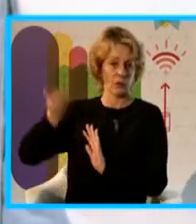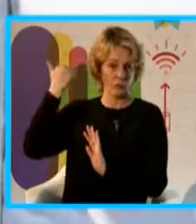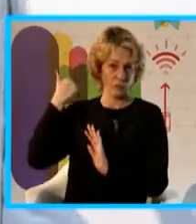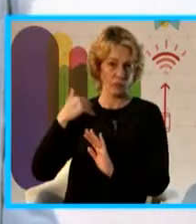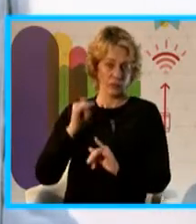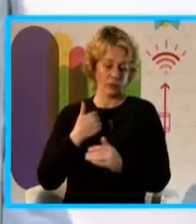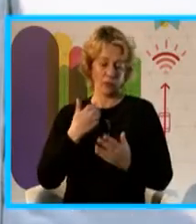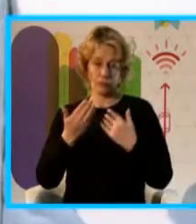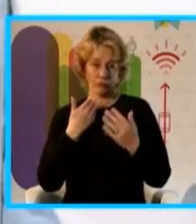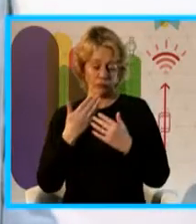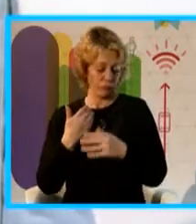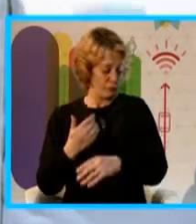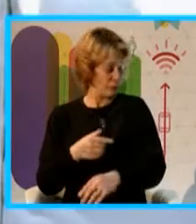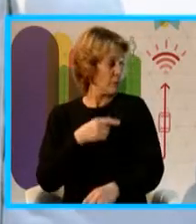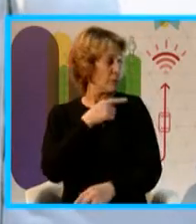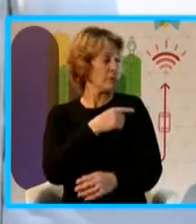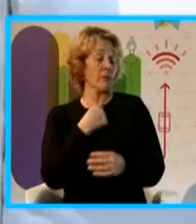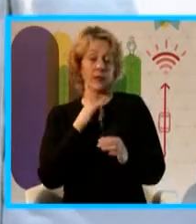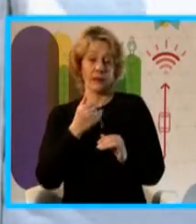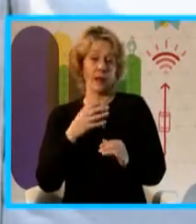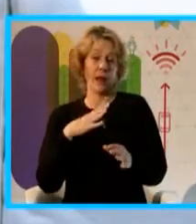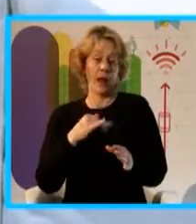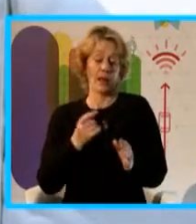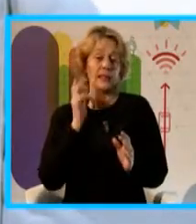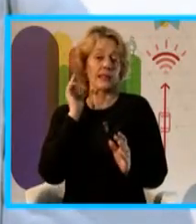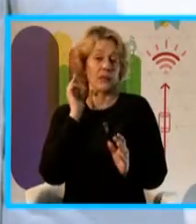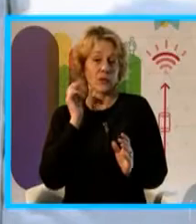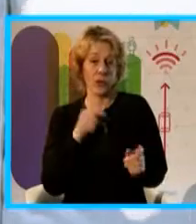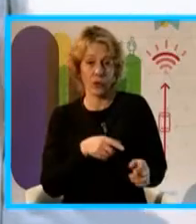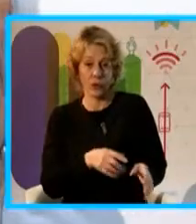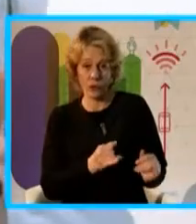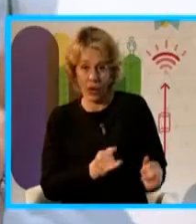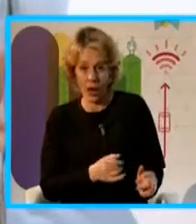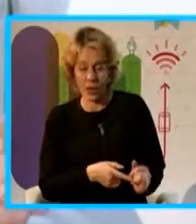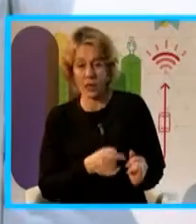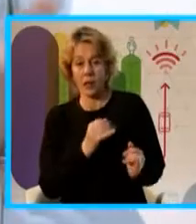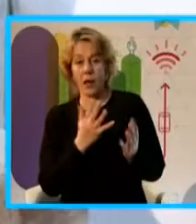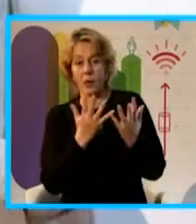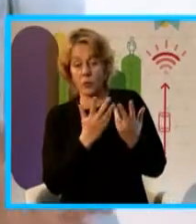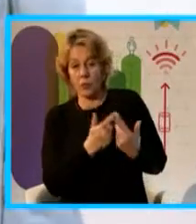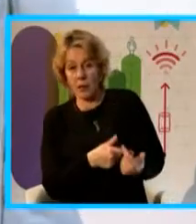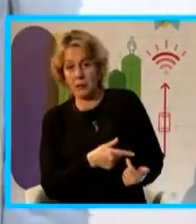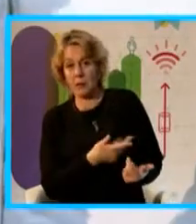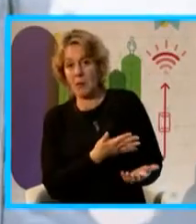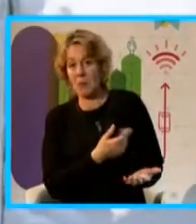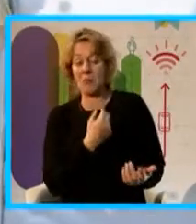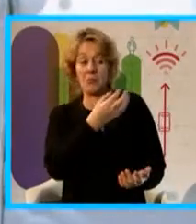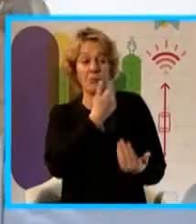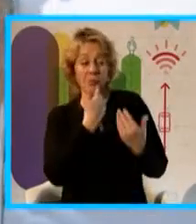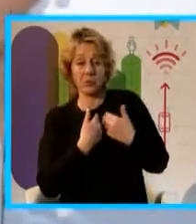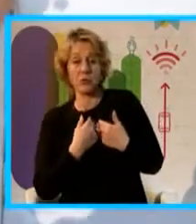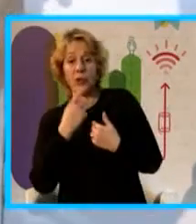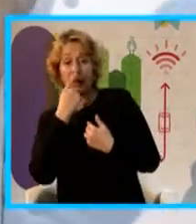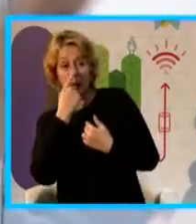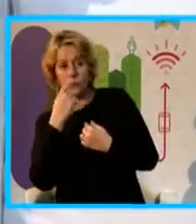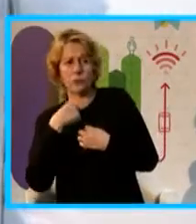sensores que podían medir en forma automática, ellos nos preguntaron si nos interesaba y nosotros a los